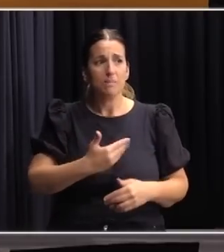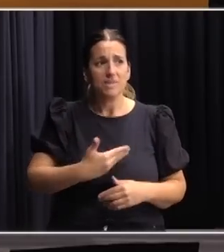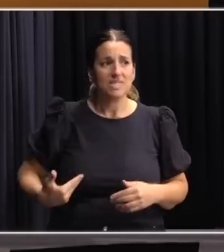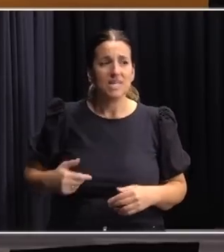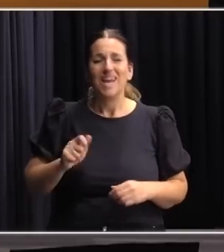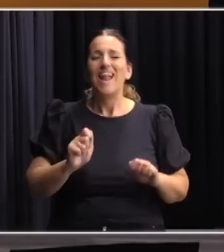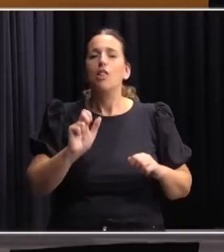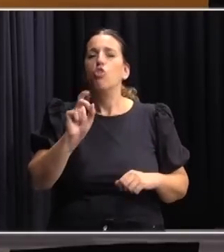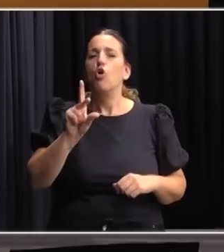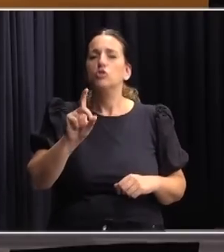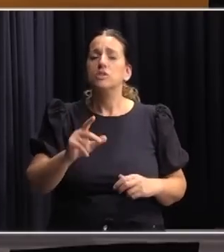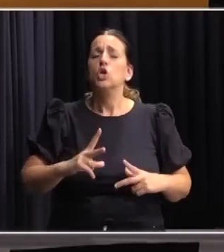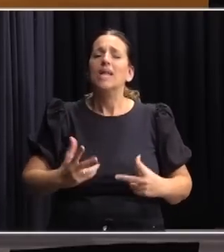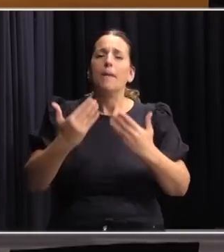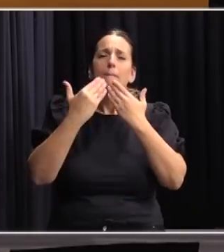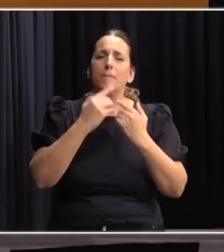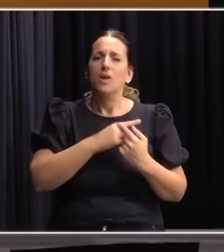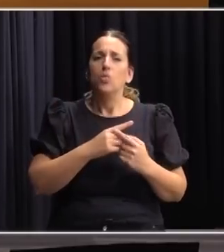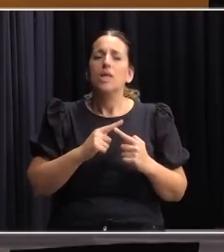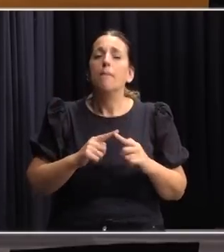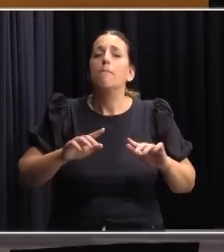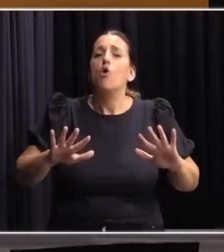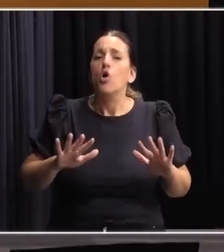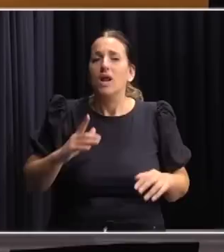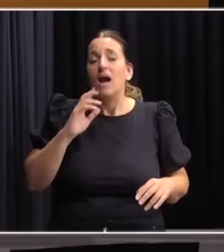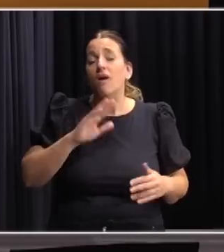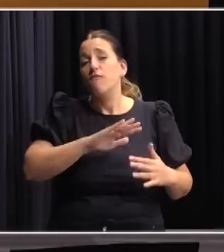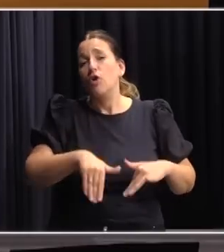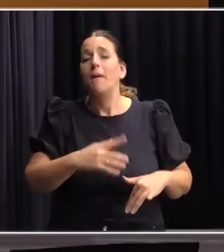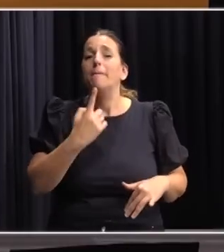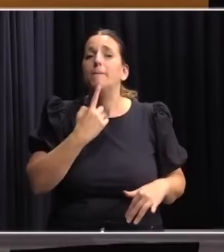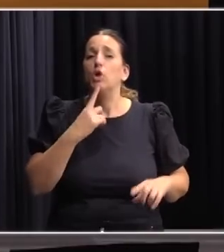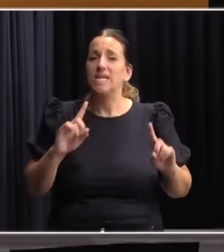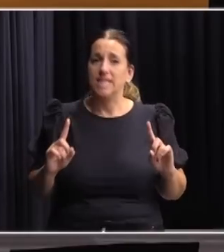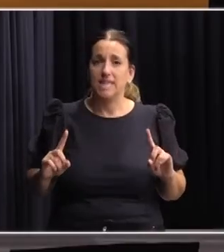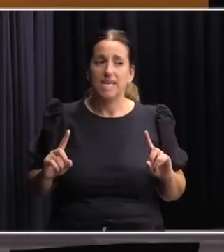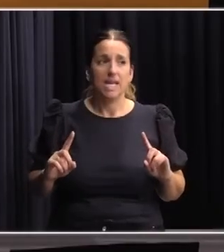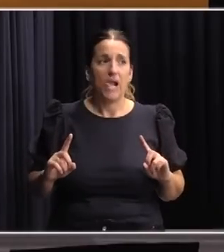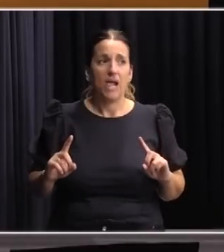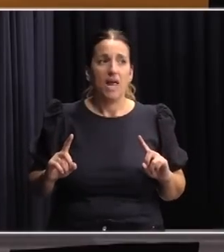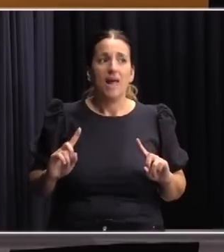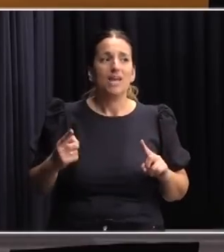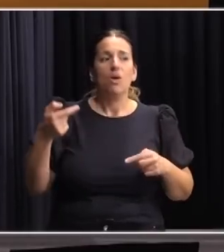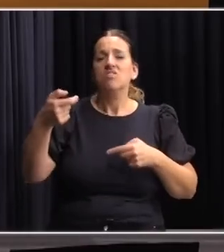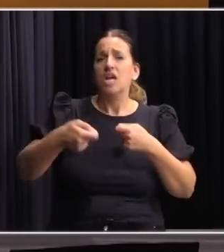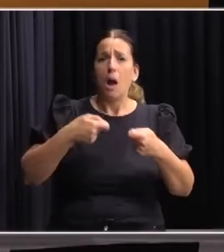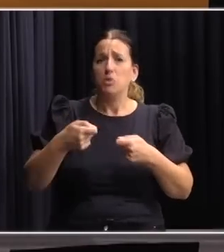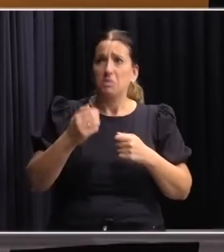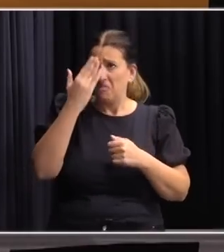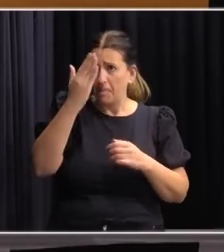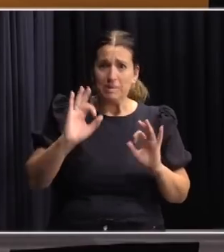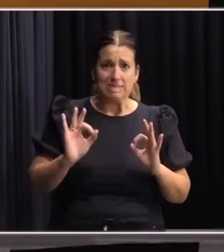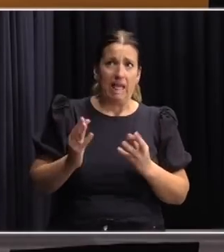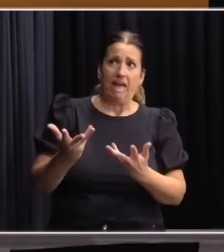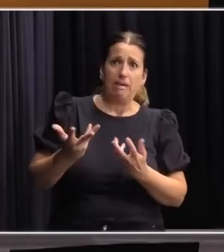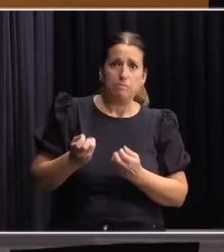Silvera de Telemundo. Yo quería preguntarle por una lectura política de que no haya habido un aporte del Frente Amplio cuando usted decía